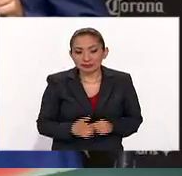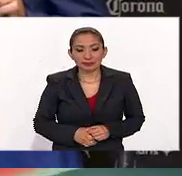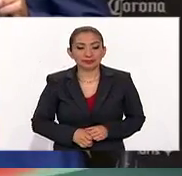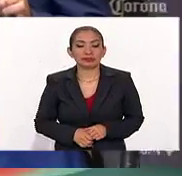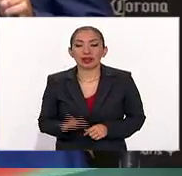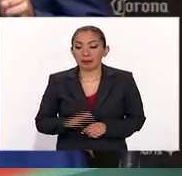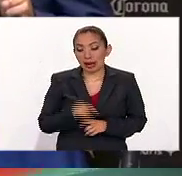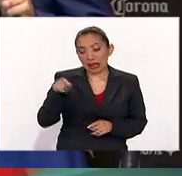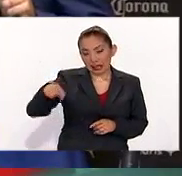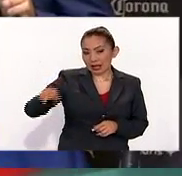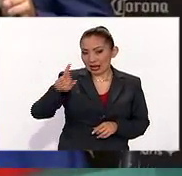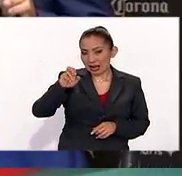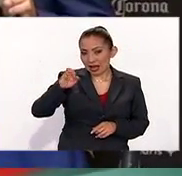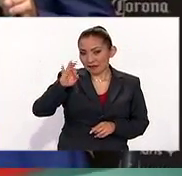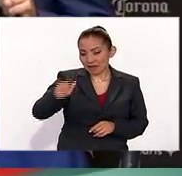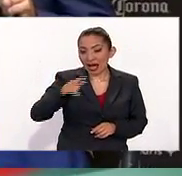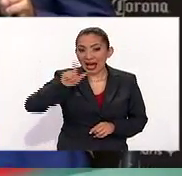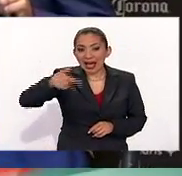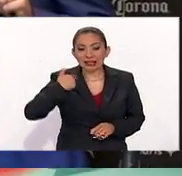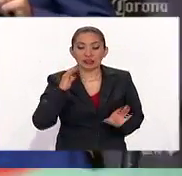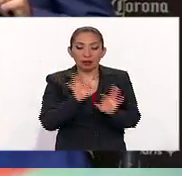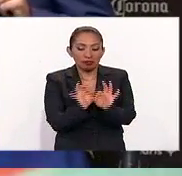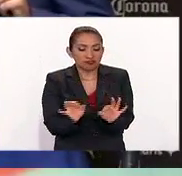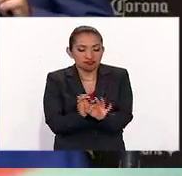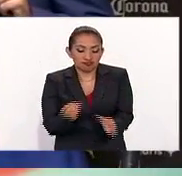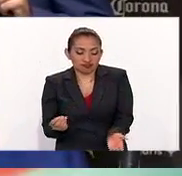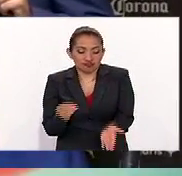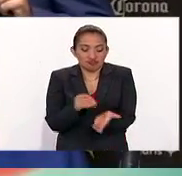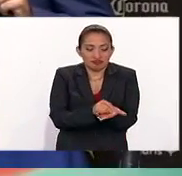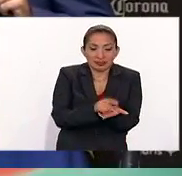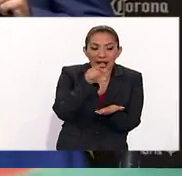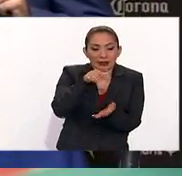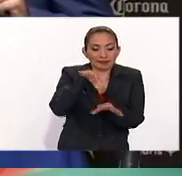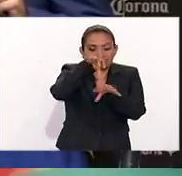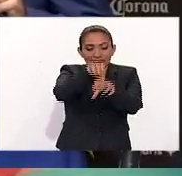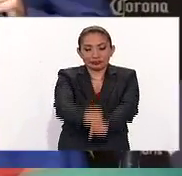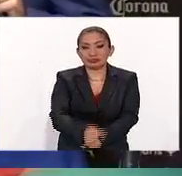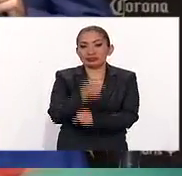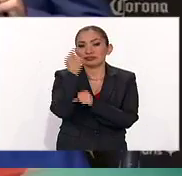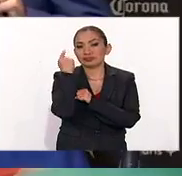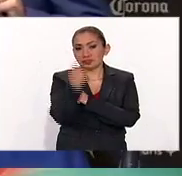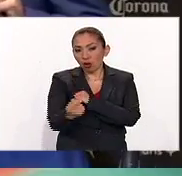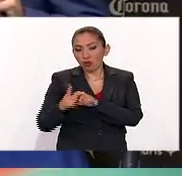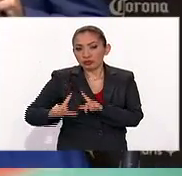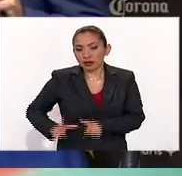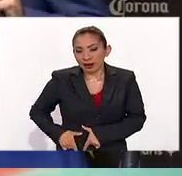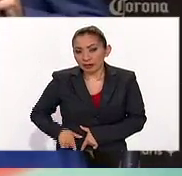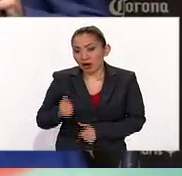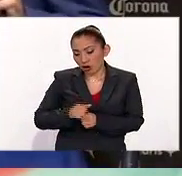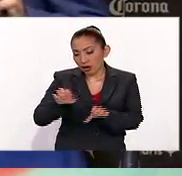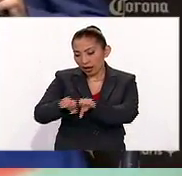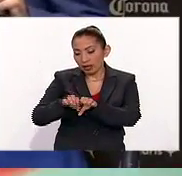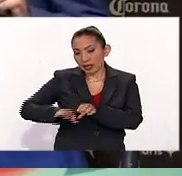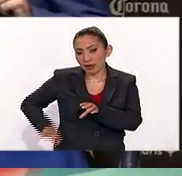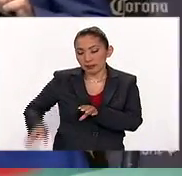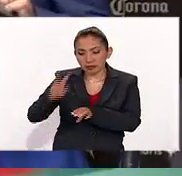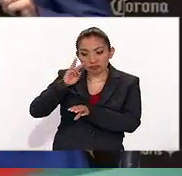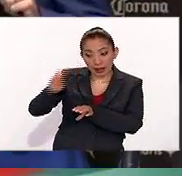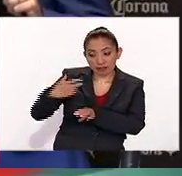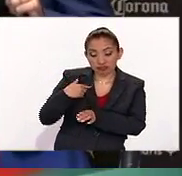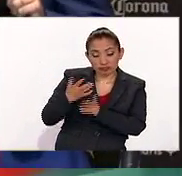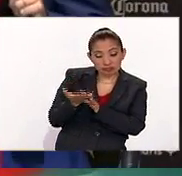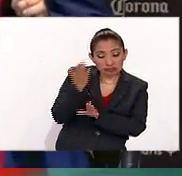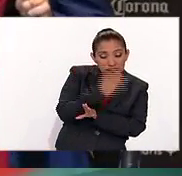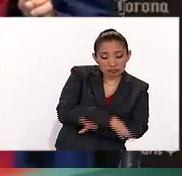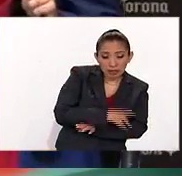para él justamente sería la cereza del pastel el conquistar un título con este equipo el cual lo vio debutar